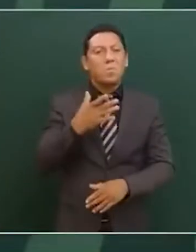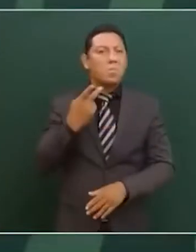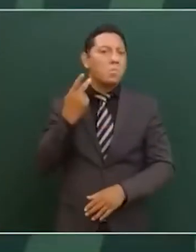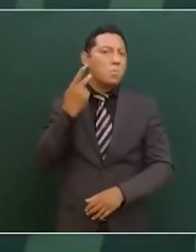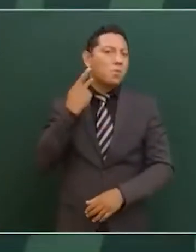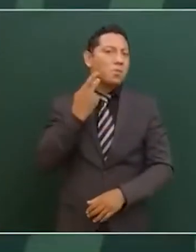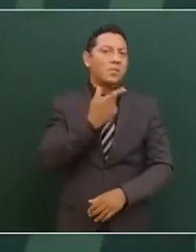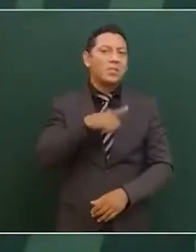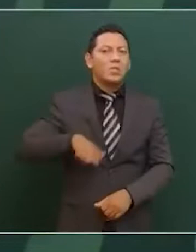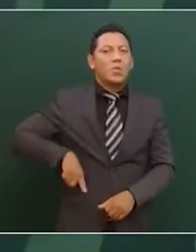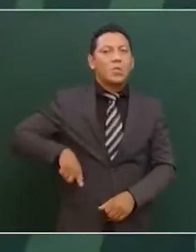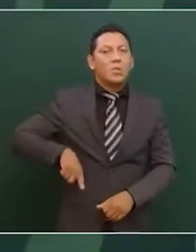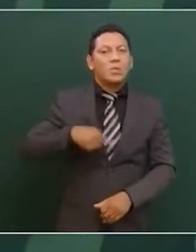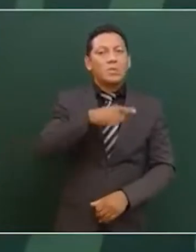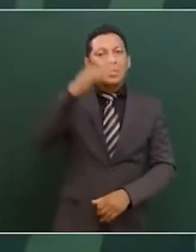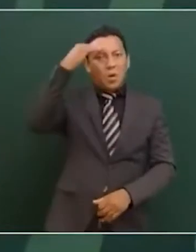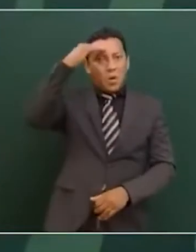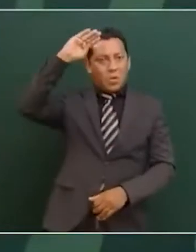gobierno de Cuba.